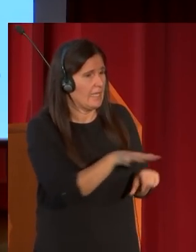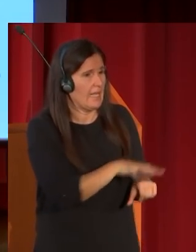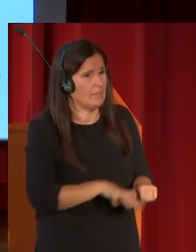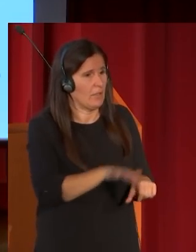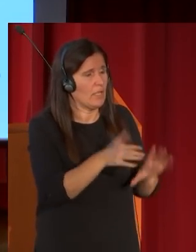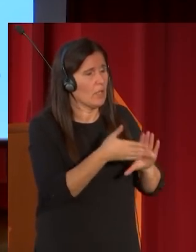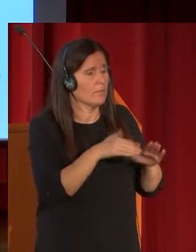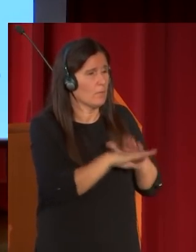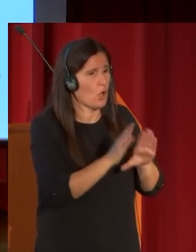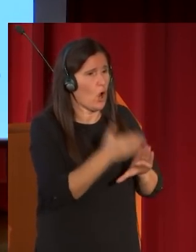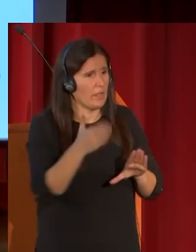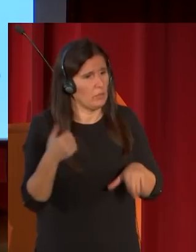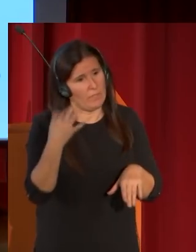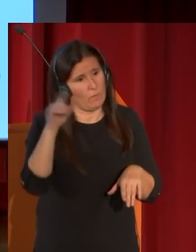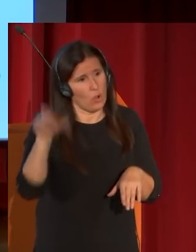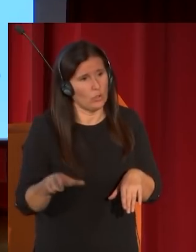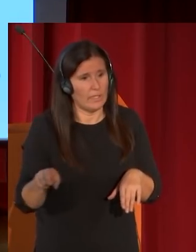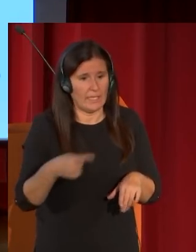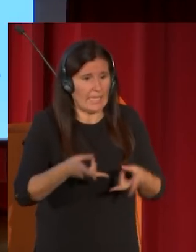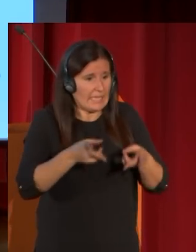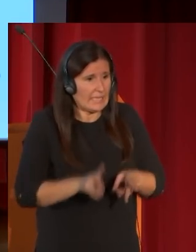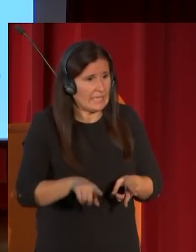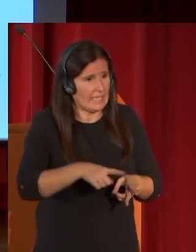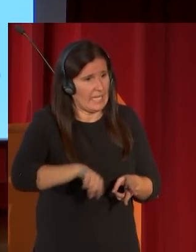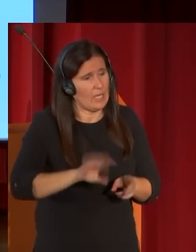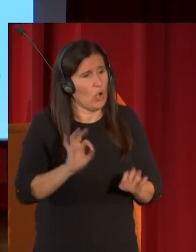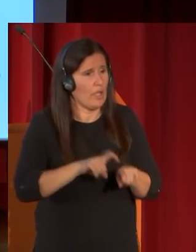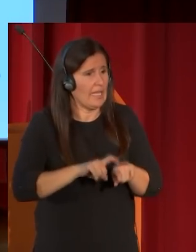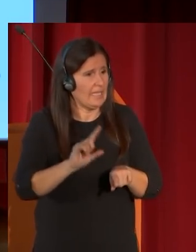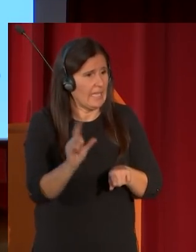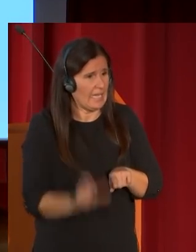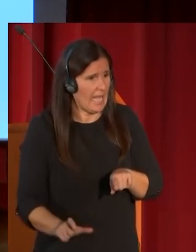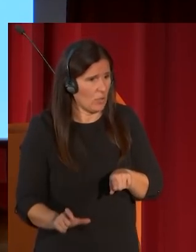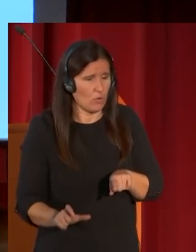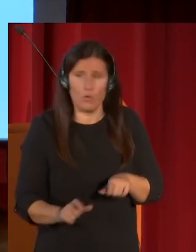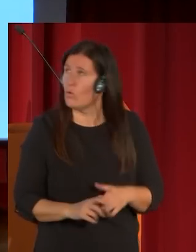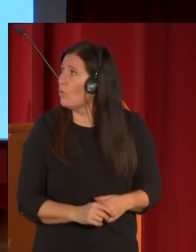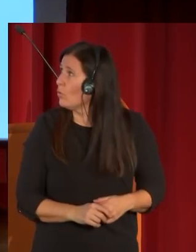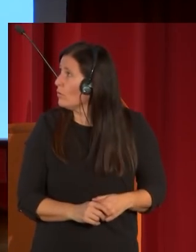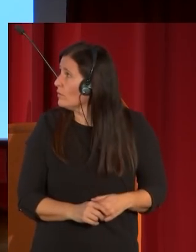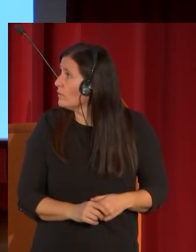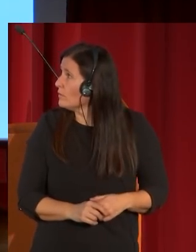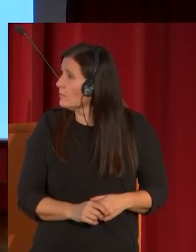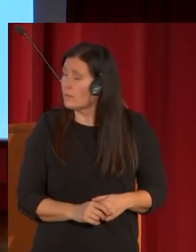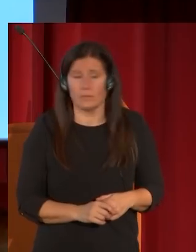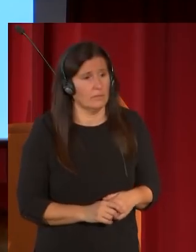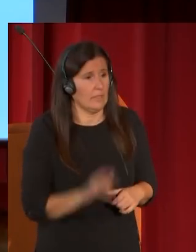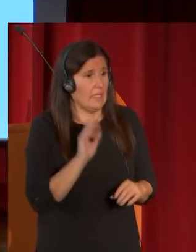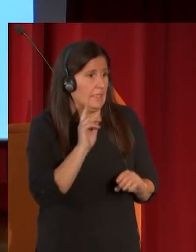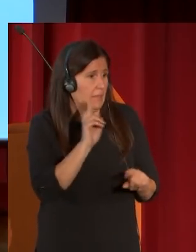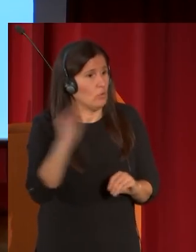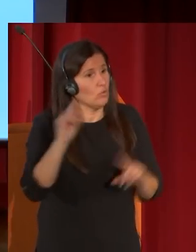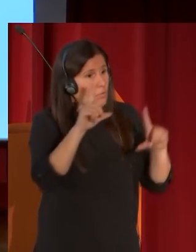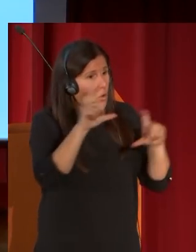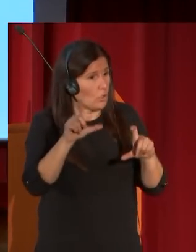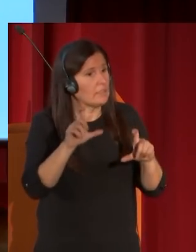Fortuny que es este esgabello o taburete italiano que aparece en las fotografías